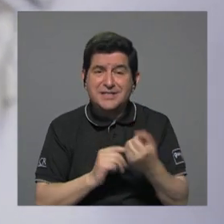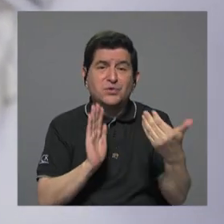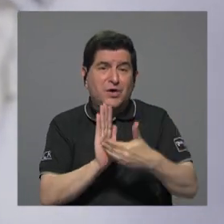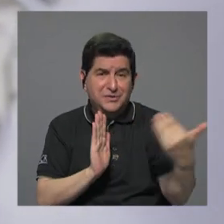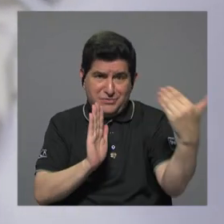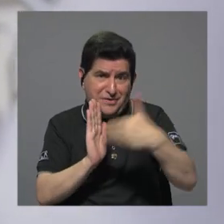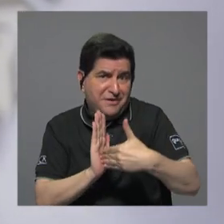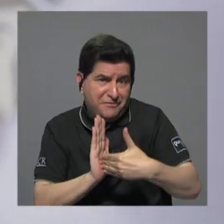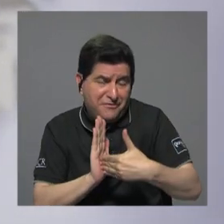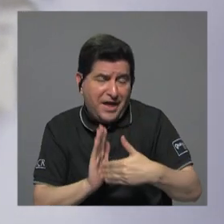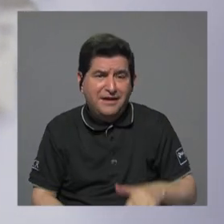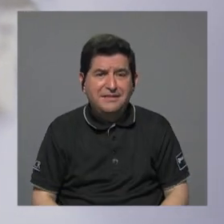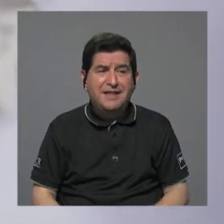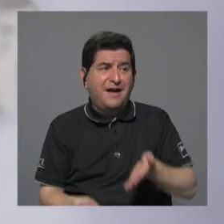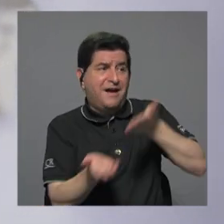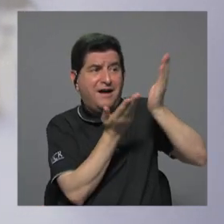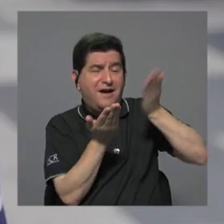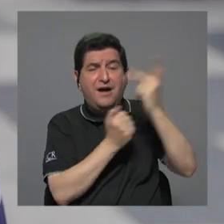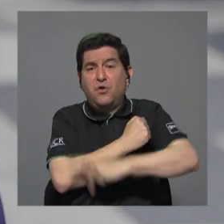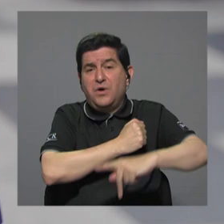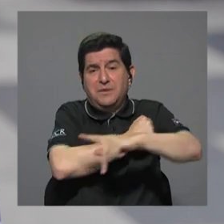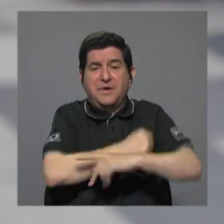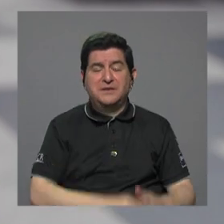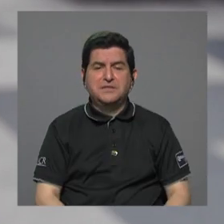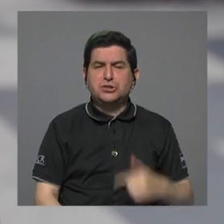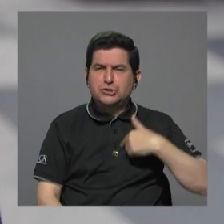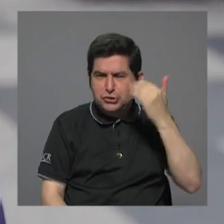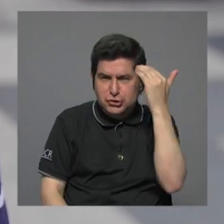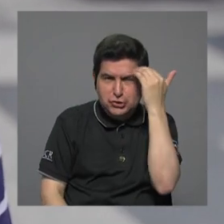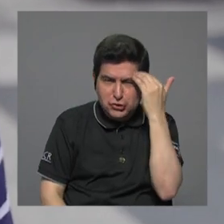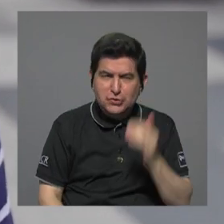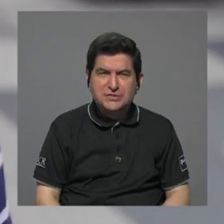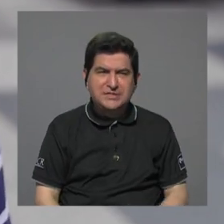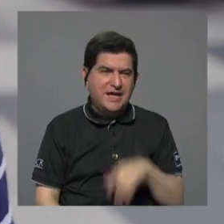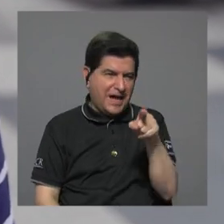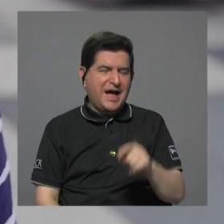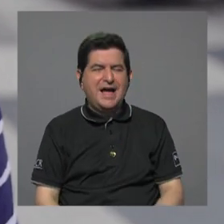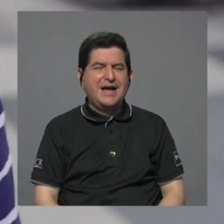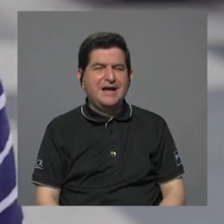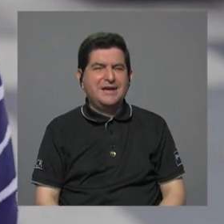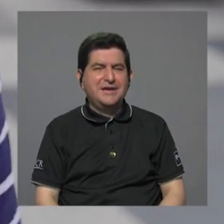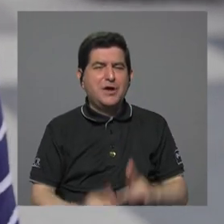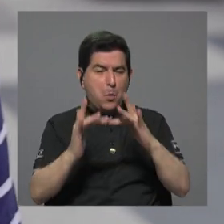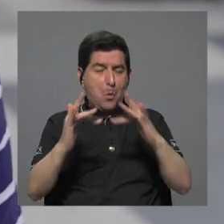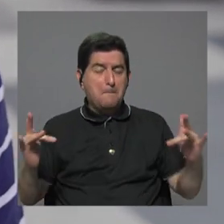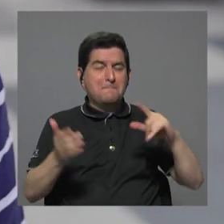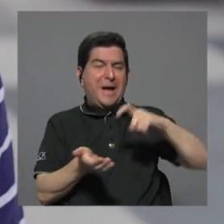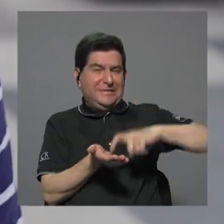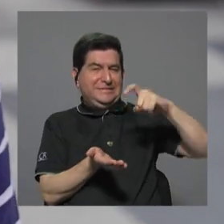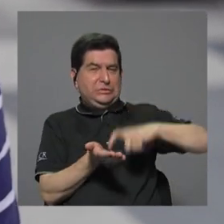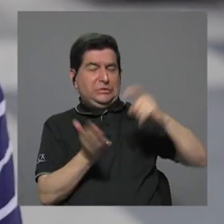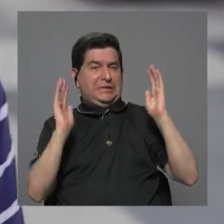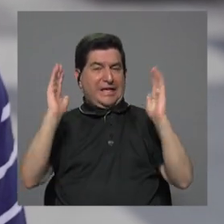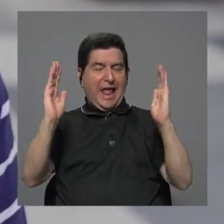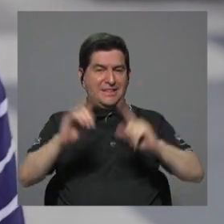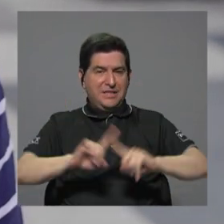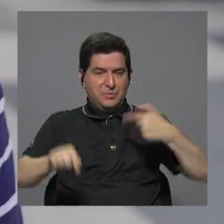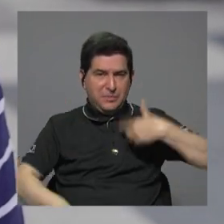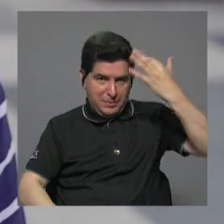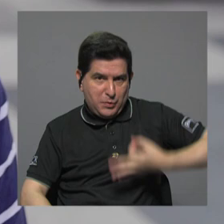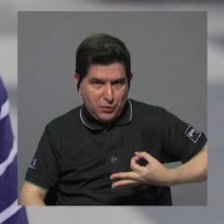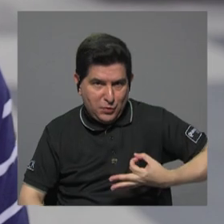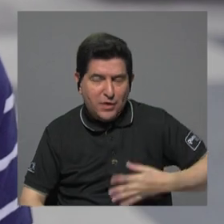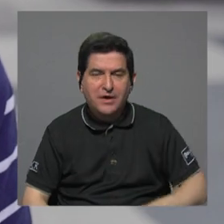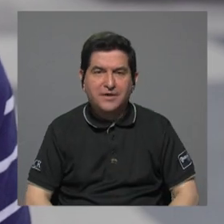afectando a la exportación al país aunque sé que hay un hueco ahí grande de verdad de deuda pero creo que